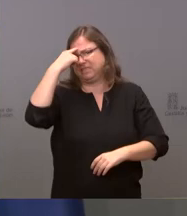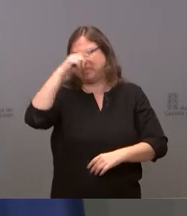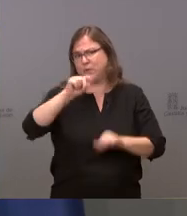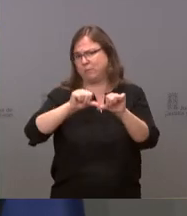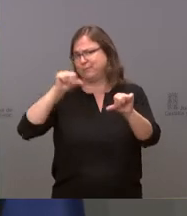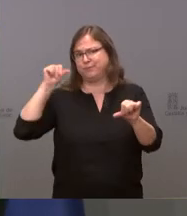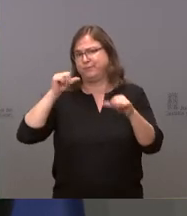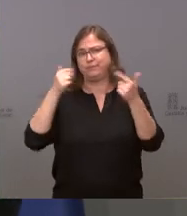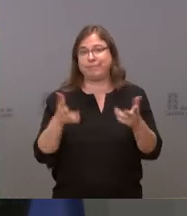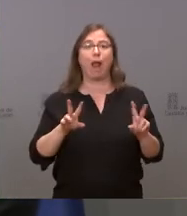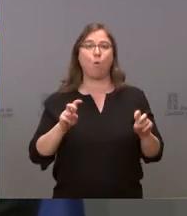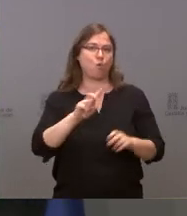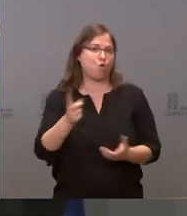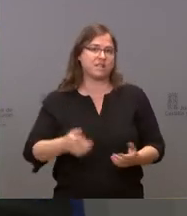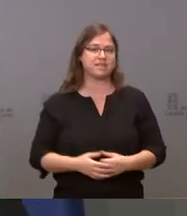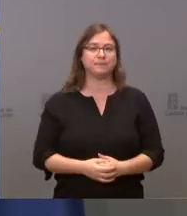no hay nada nuevo a ese respecto.